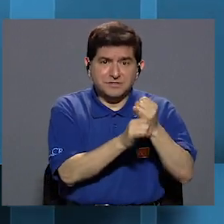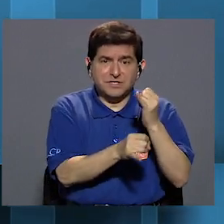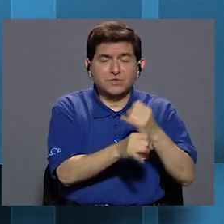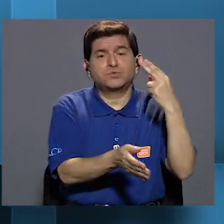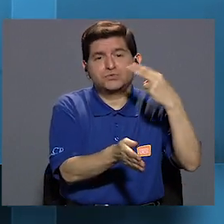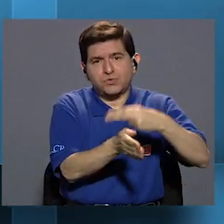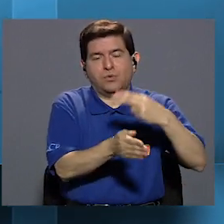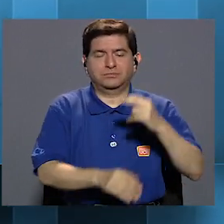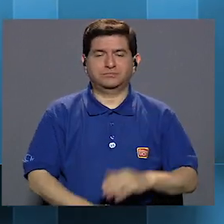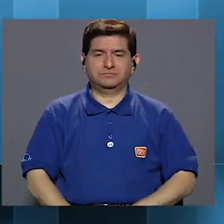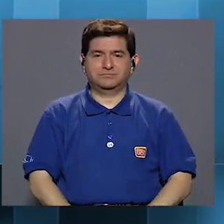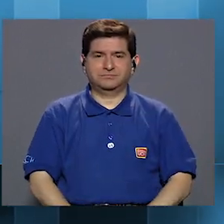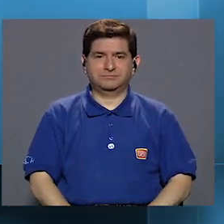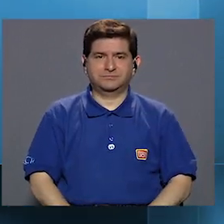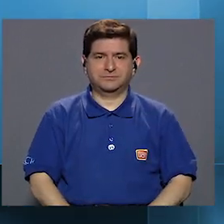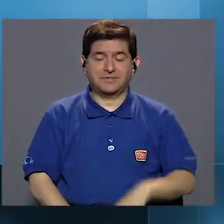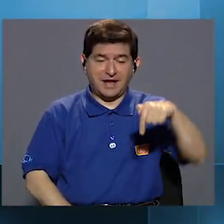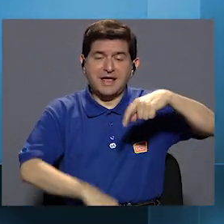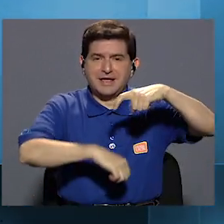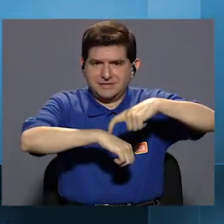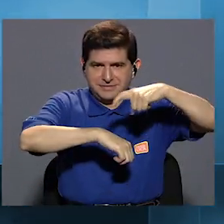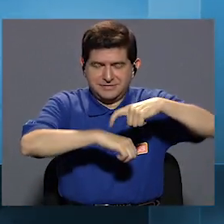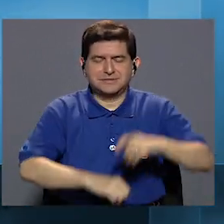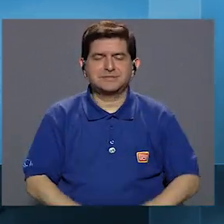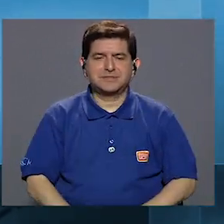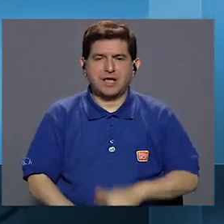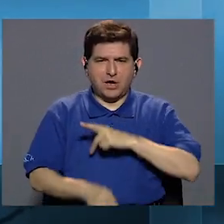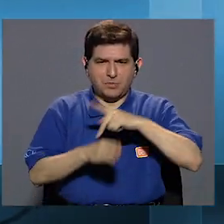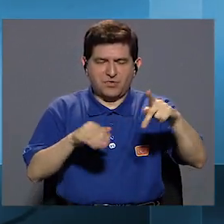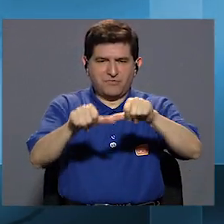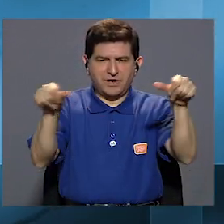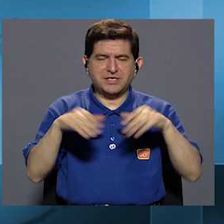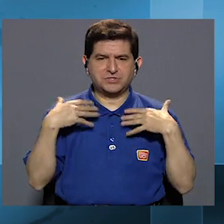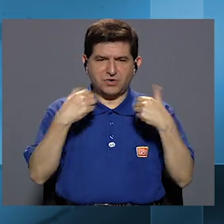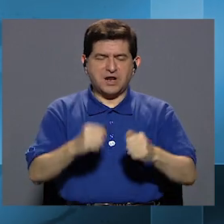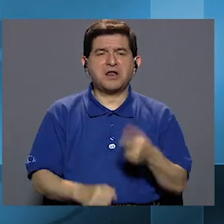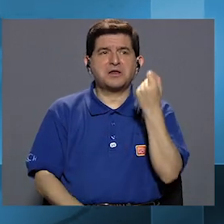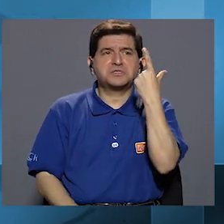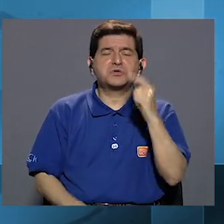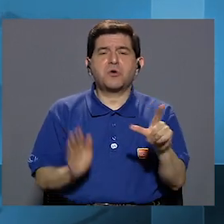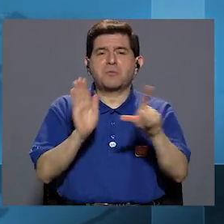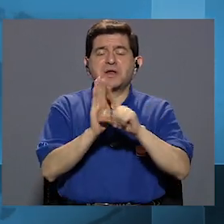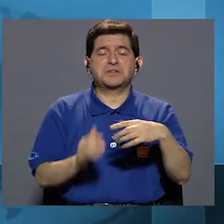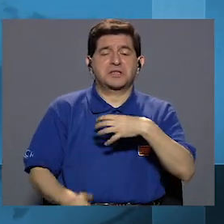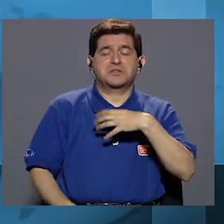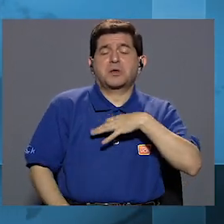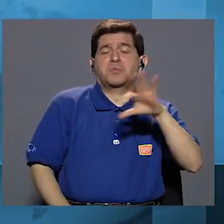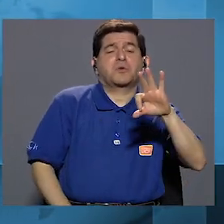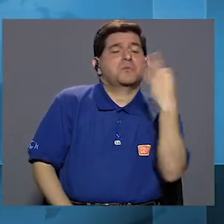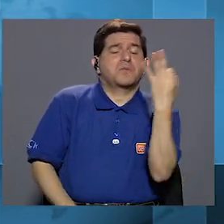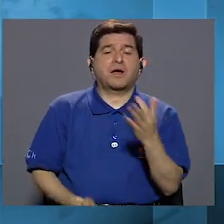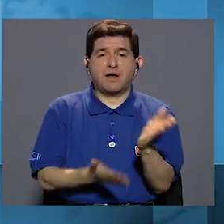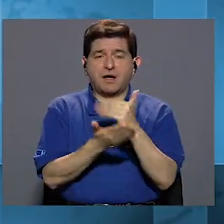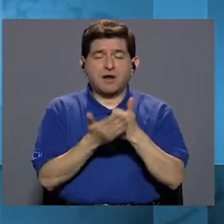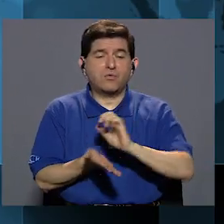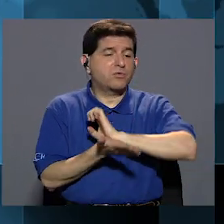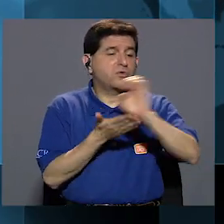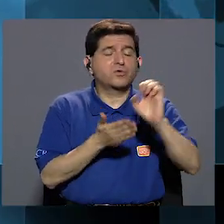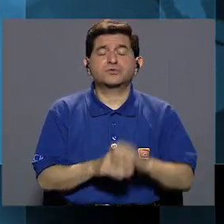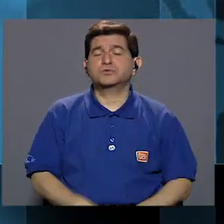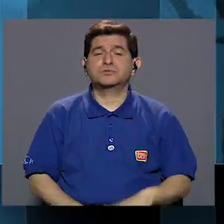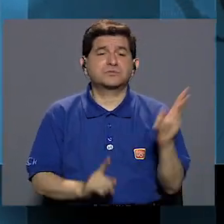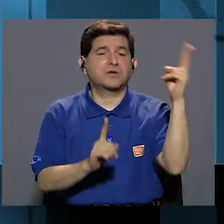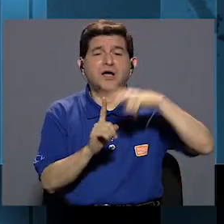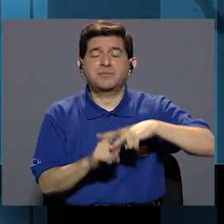institución hospitalaria. Al día de hoy, los profesionales en salud interpretan la ley como quieran. Algunos